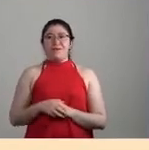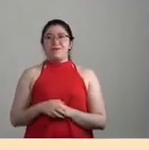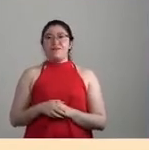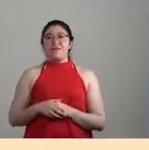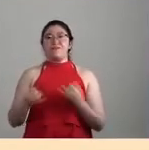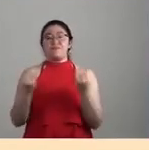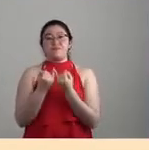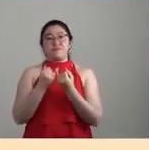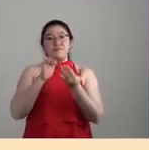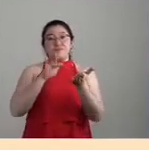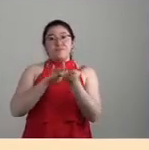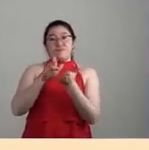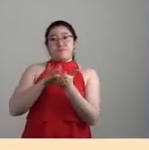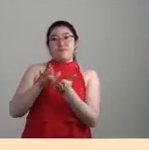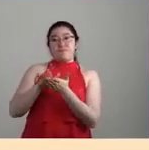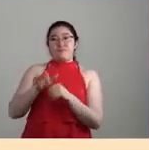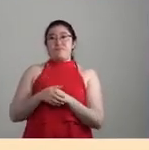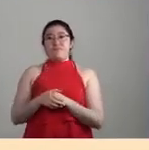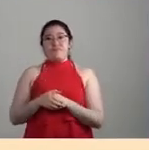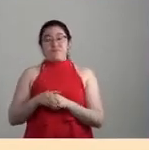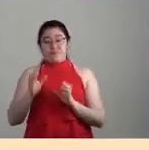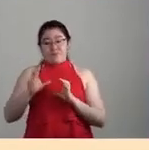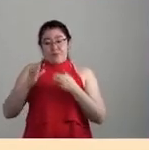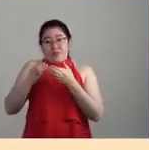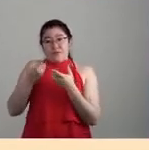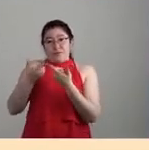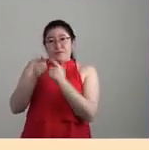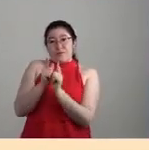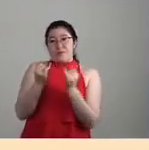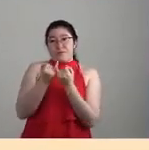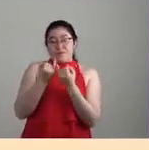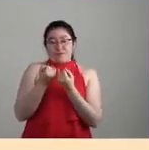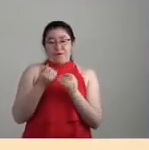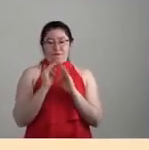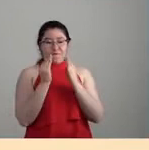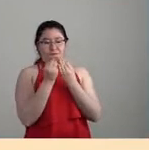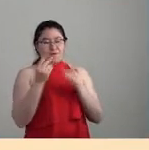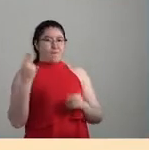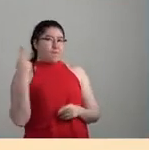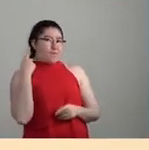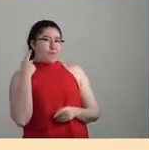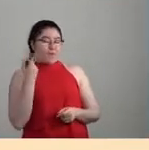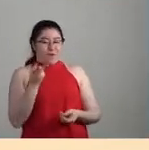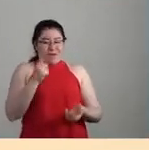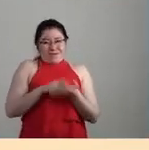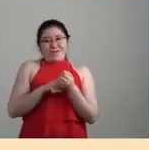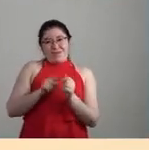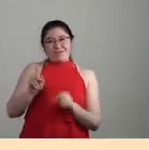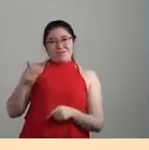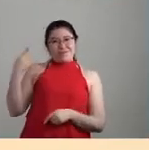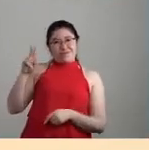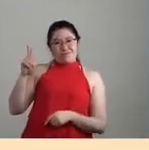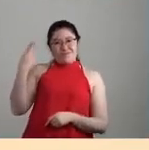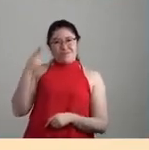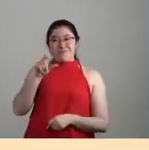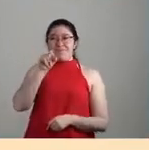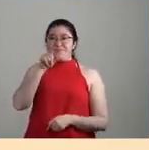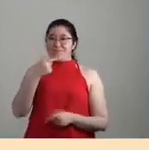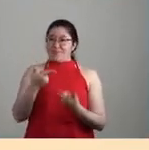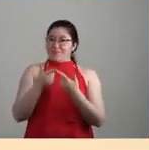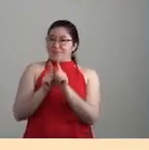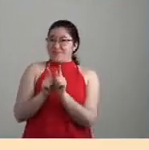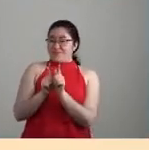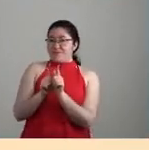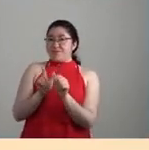investigación de entramados comunitarios y formas de lo político de esta universidad y el grupo de trabajo